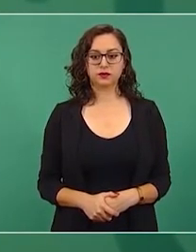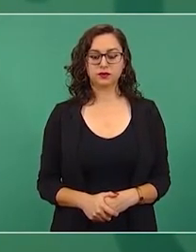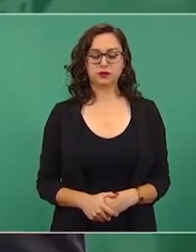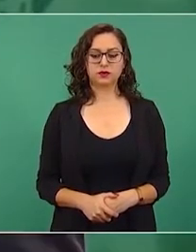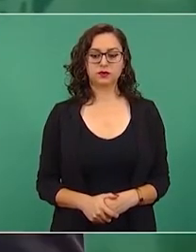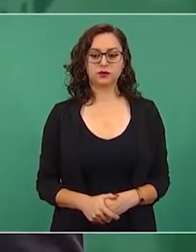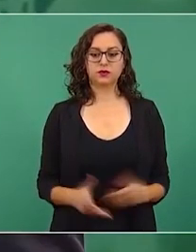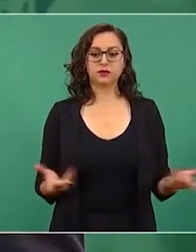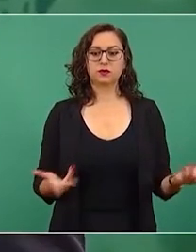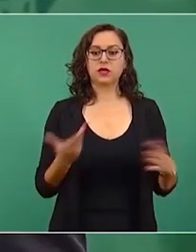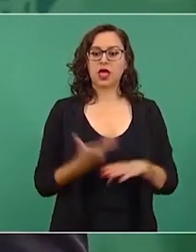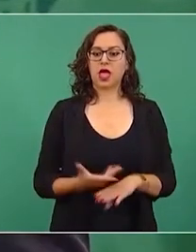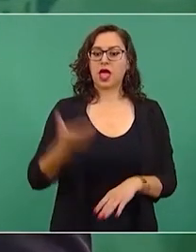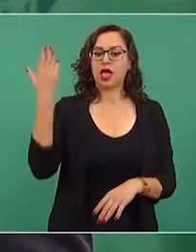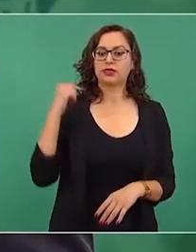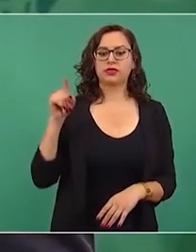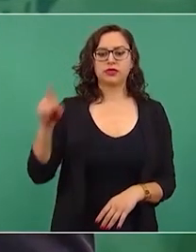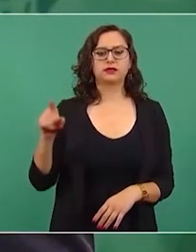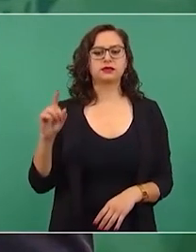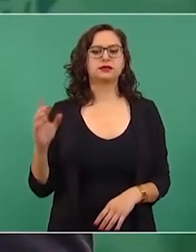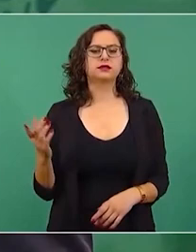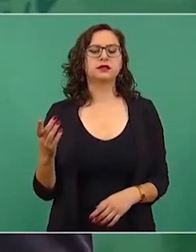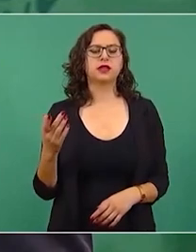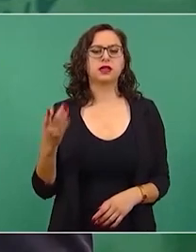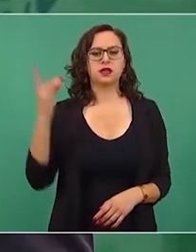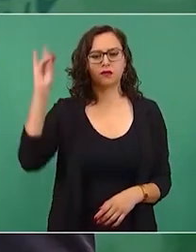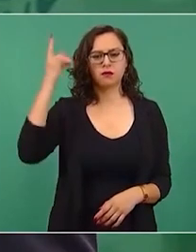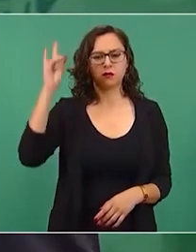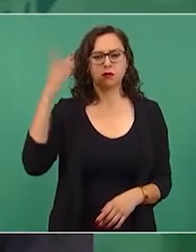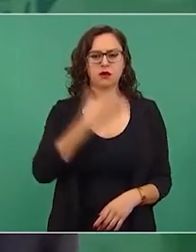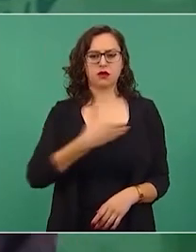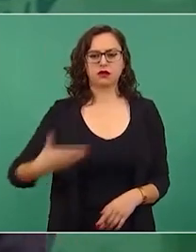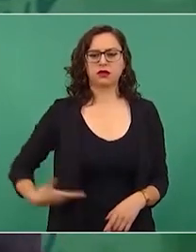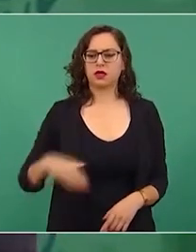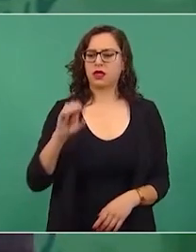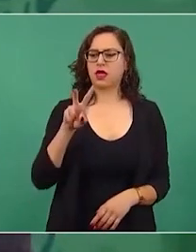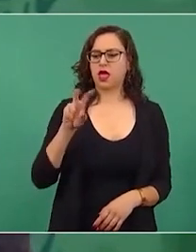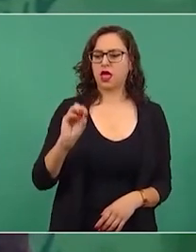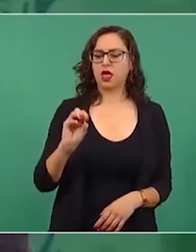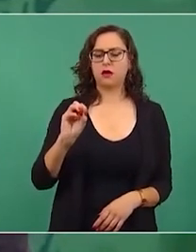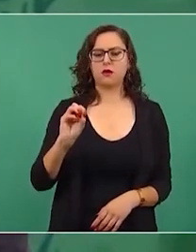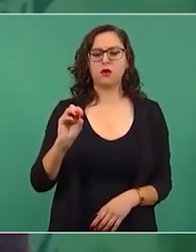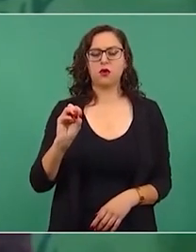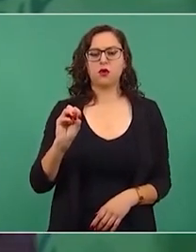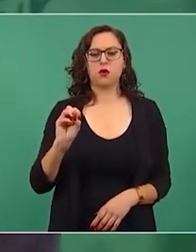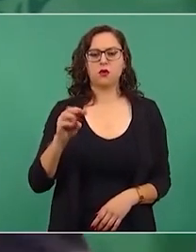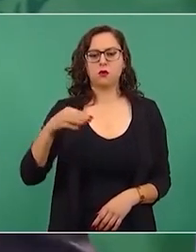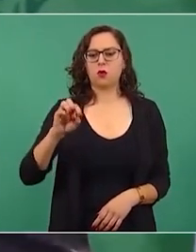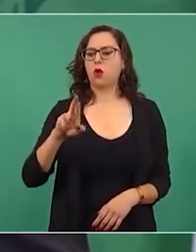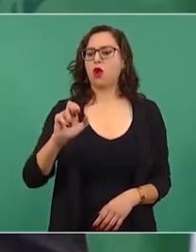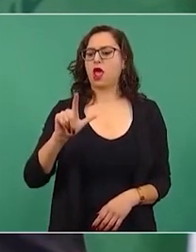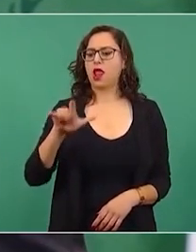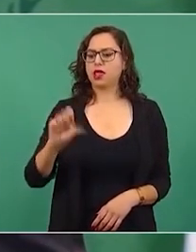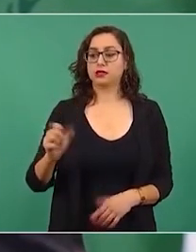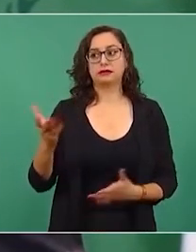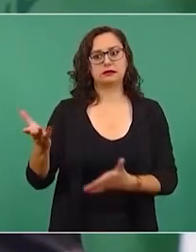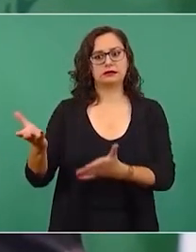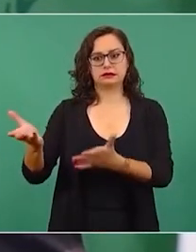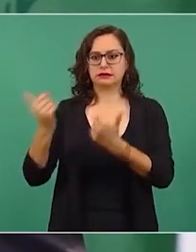a Evo Morales, cuando el golpe de Estado en Bolivia para